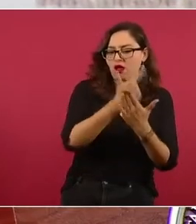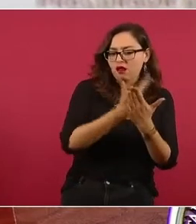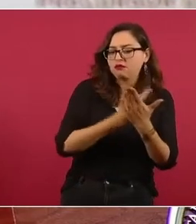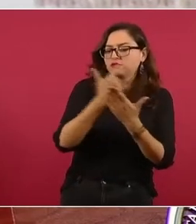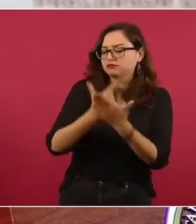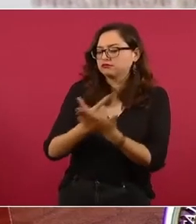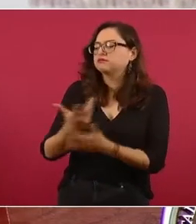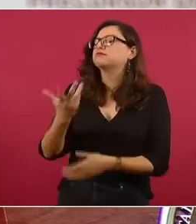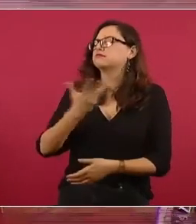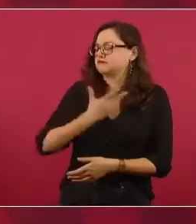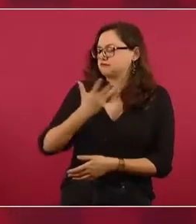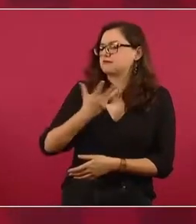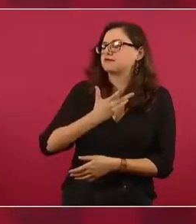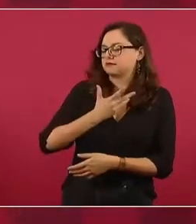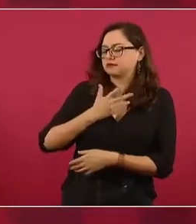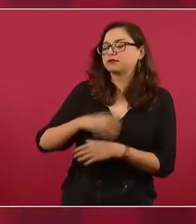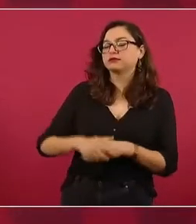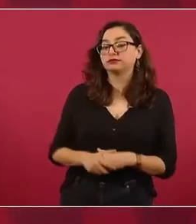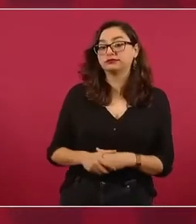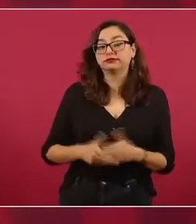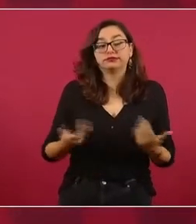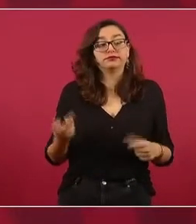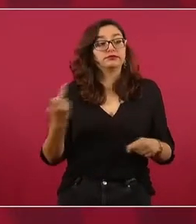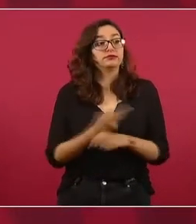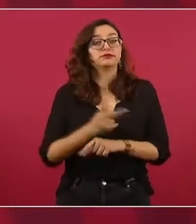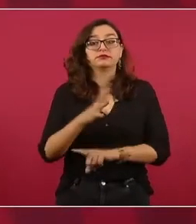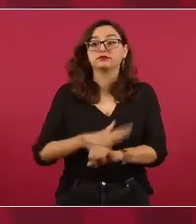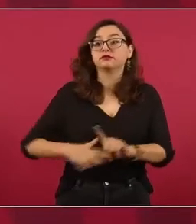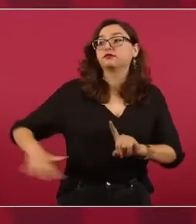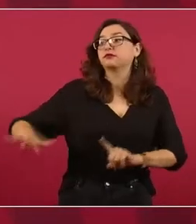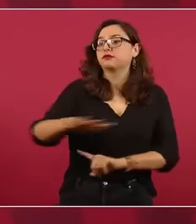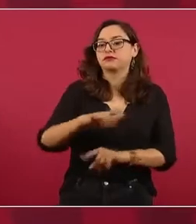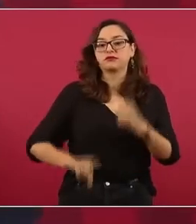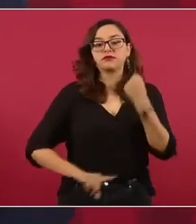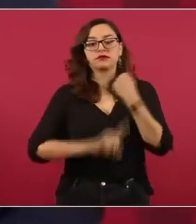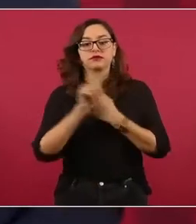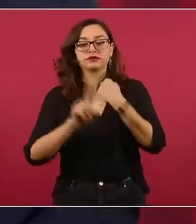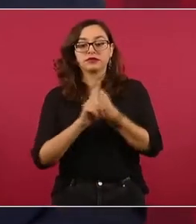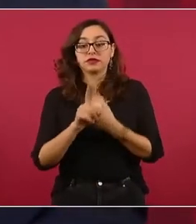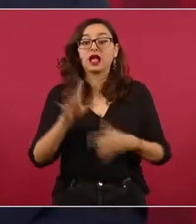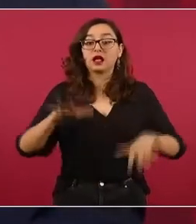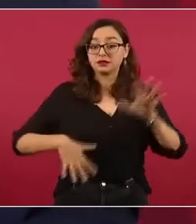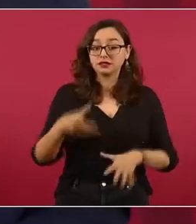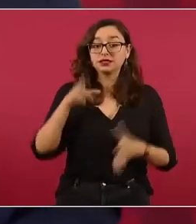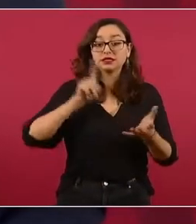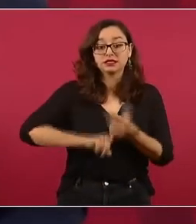los problemas incluso en las familias.